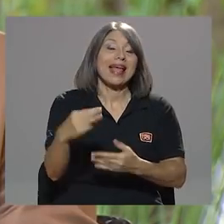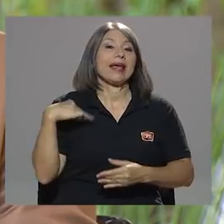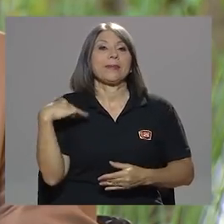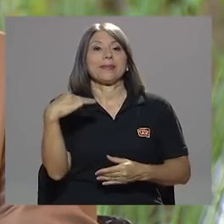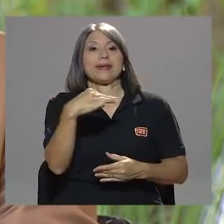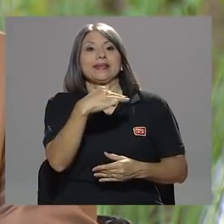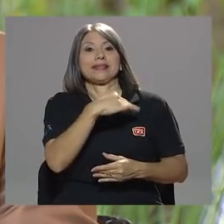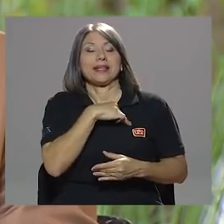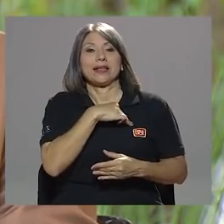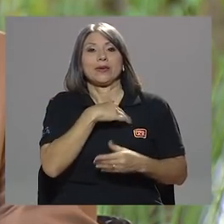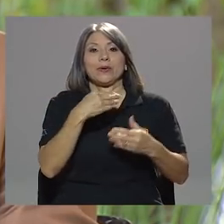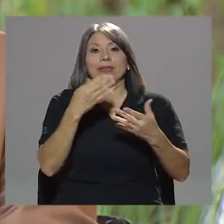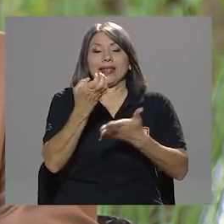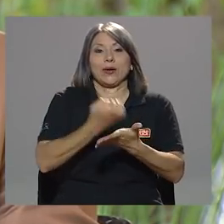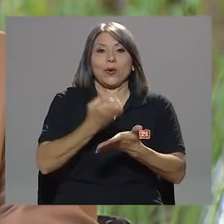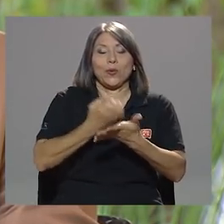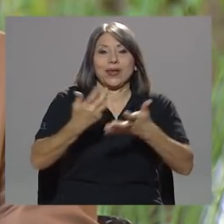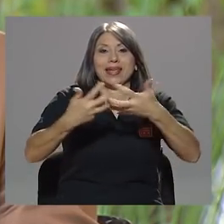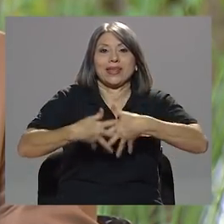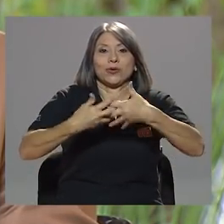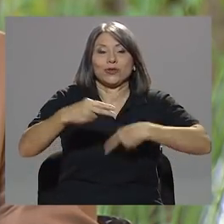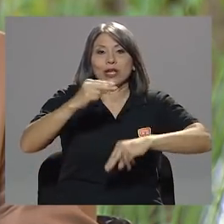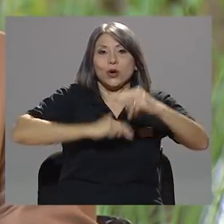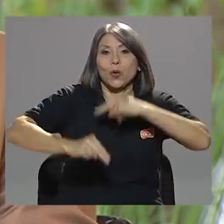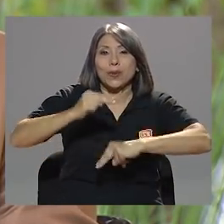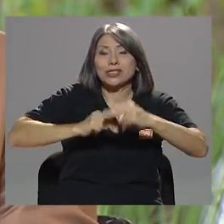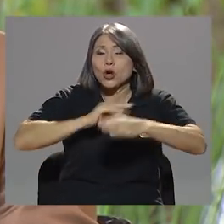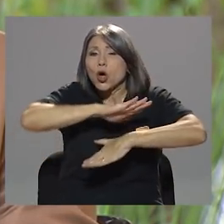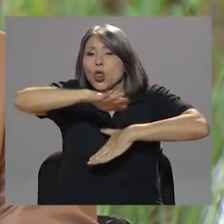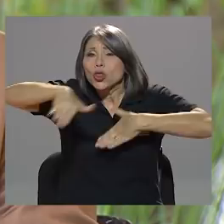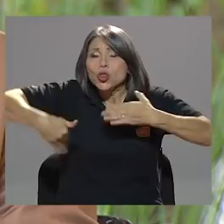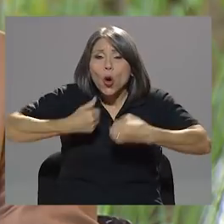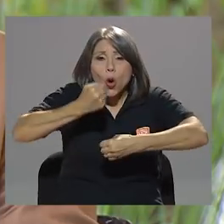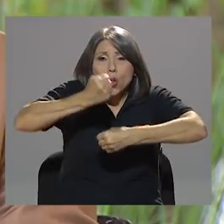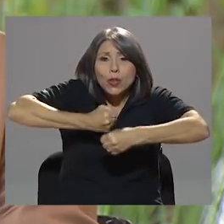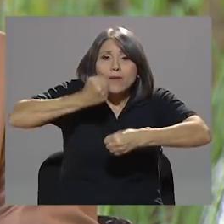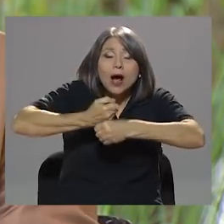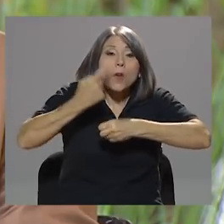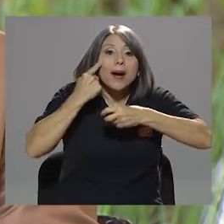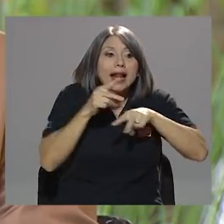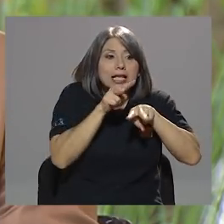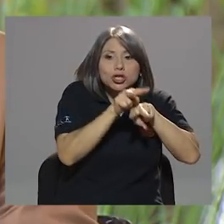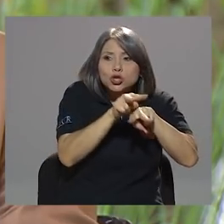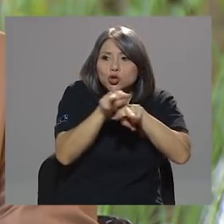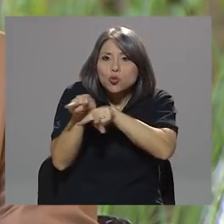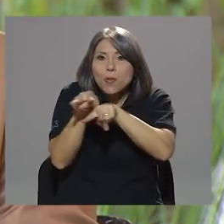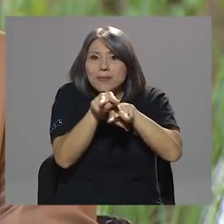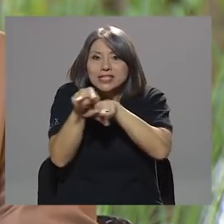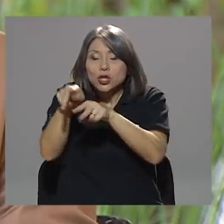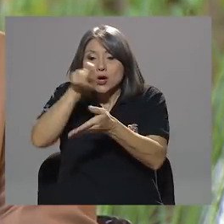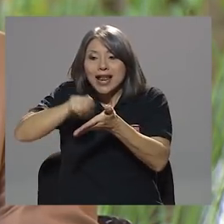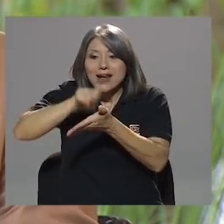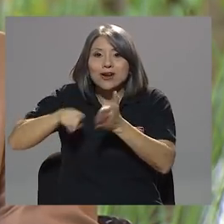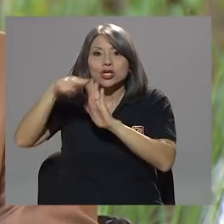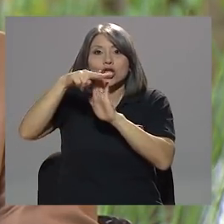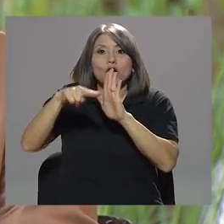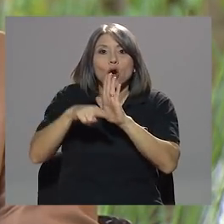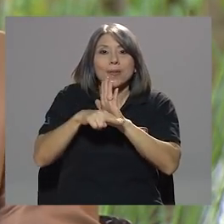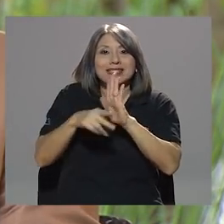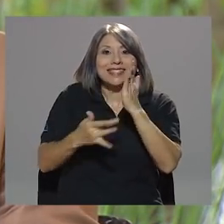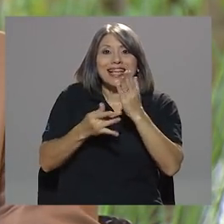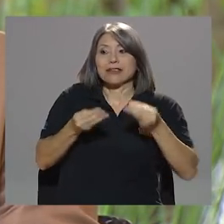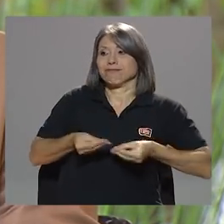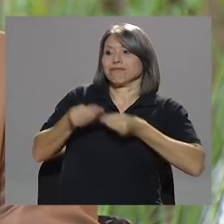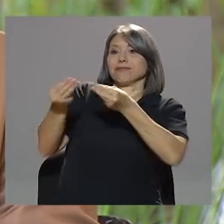el Ministerio de Economía, Industria y Comercio, todas las funciones de supervisión y elaboración de normas técnicas a un instituto,